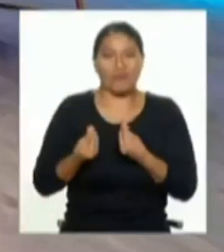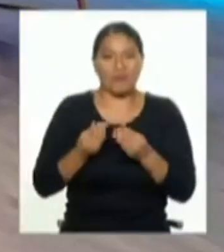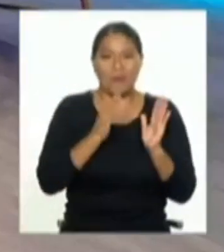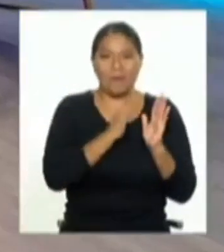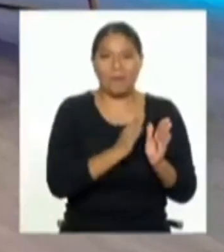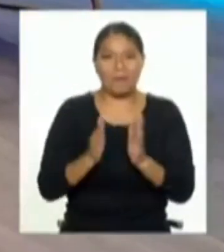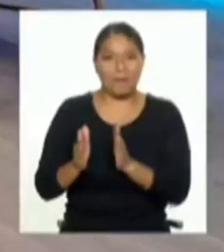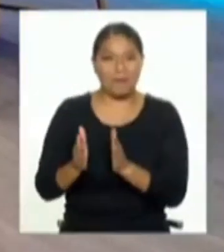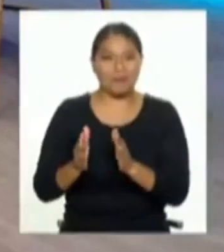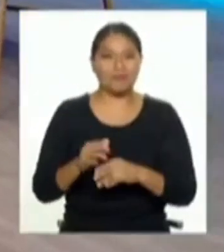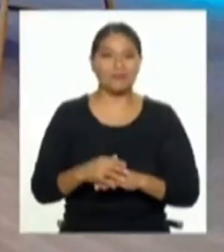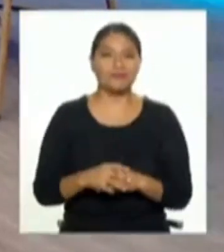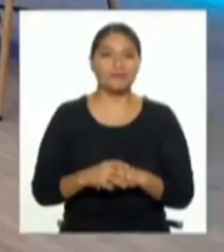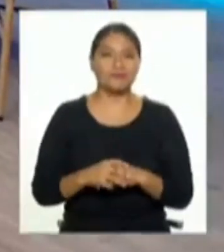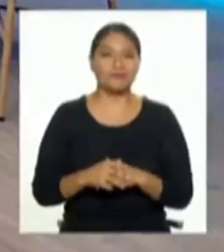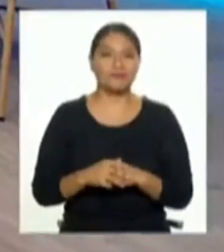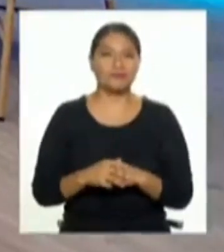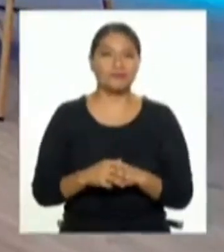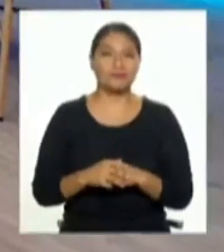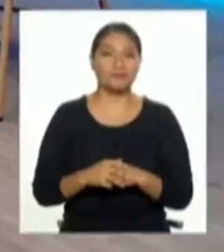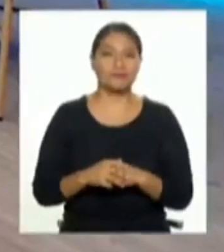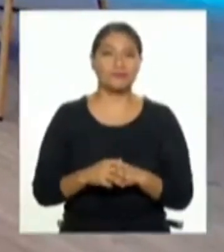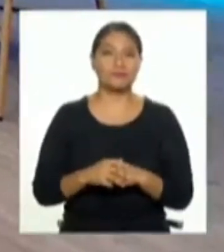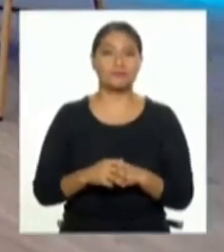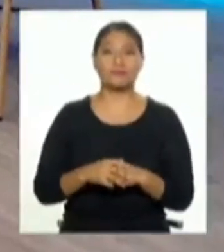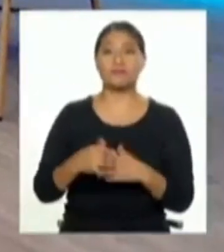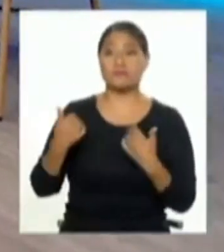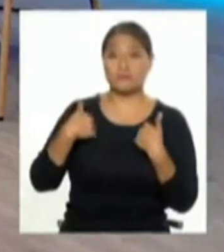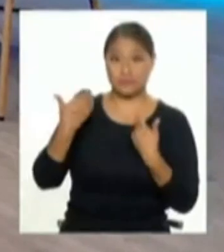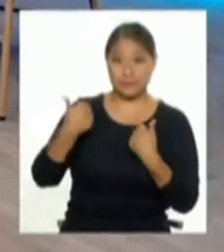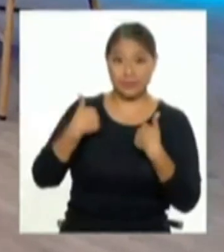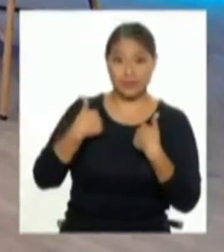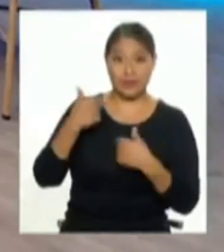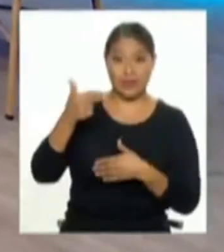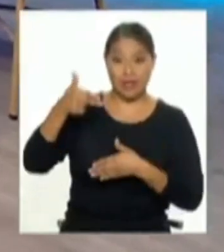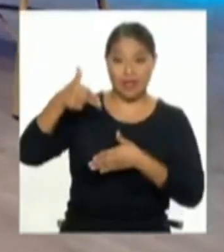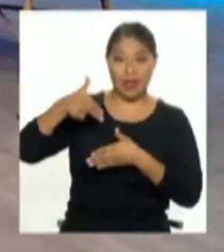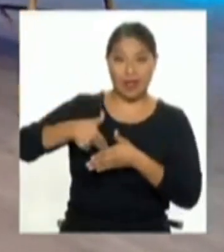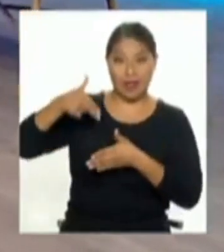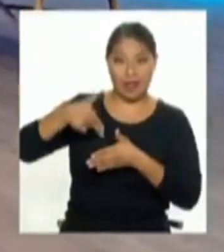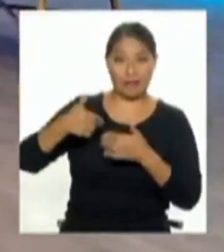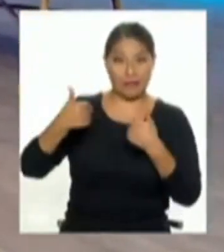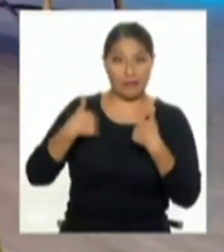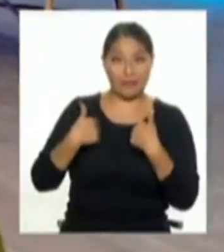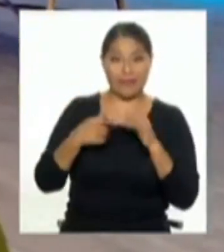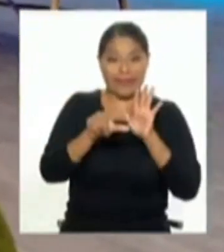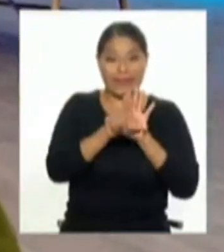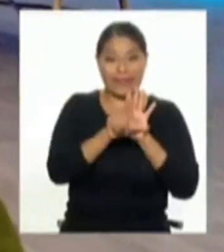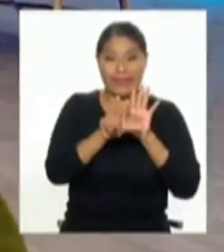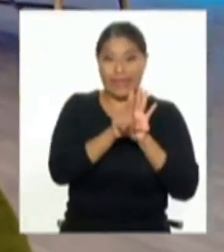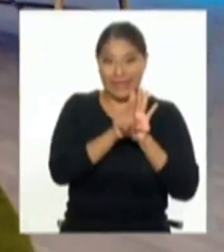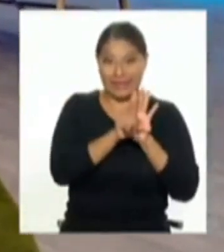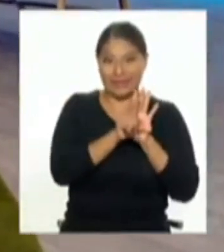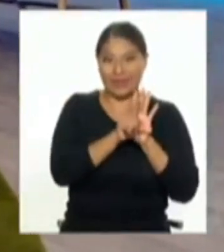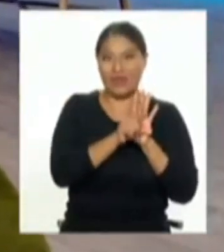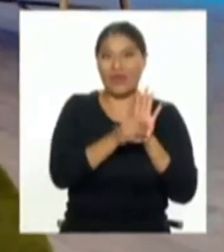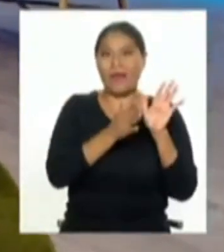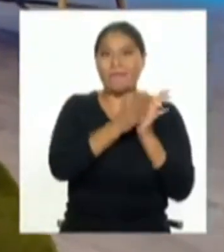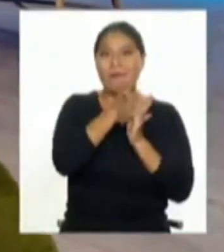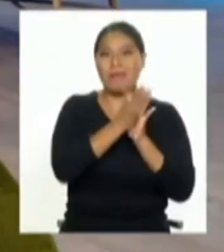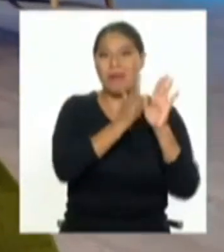Bueno, tener un arma legal es un poco más complicado de lo que parece, por lo menos en tramitología. Ya.